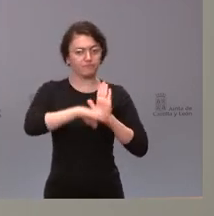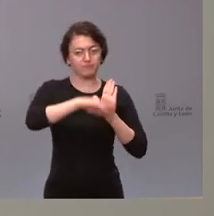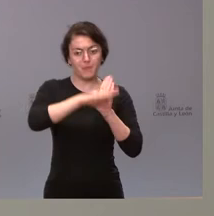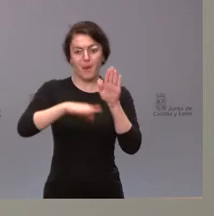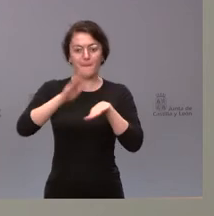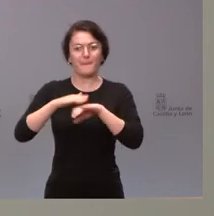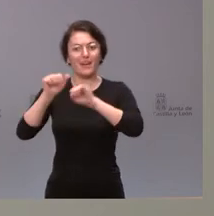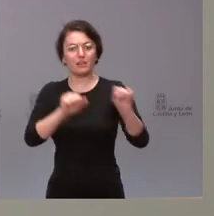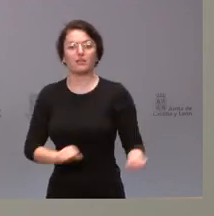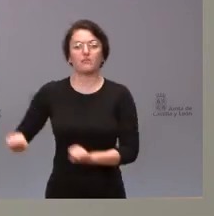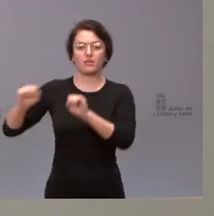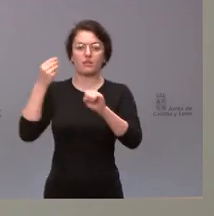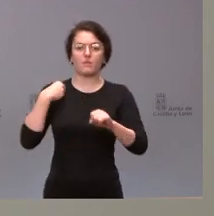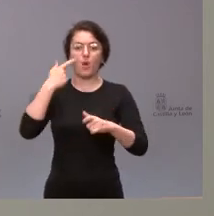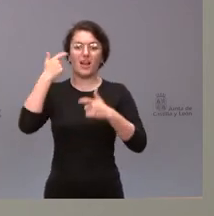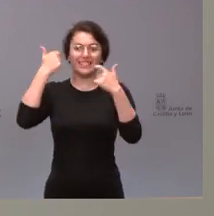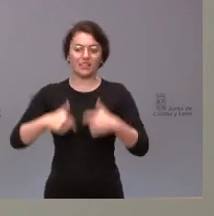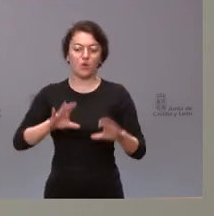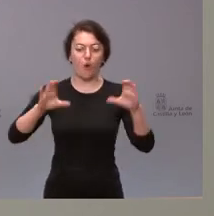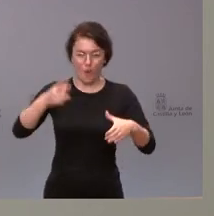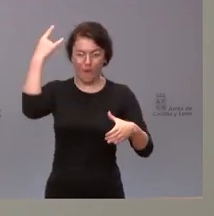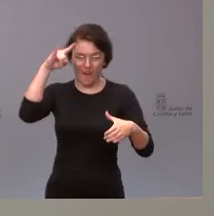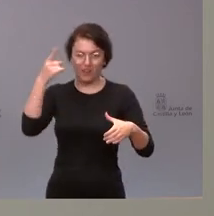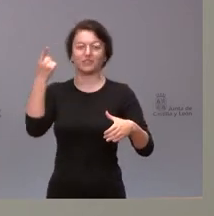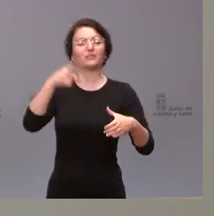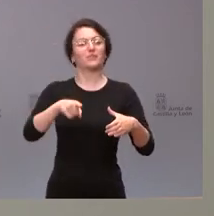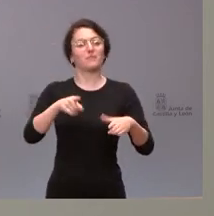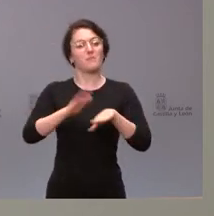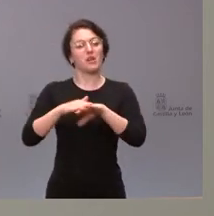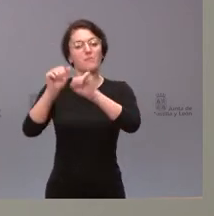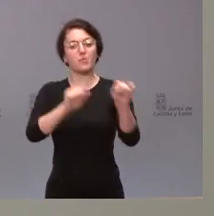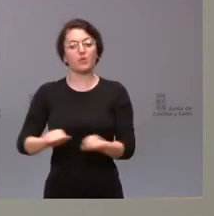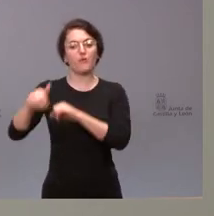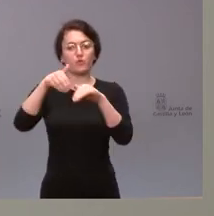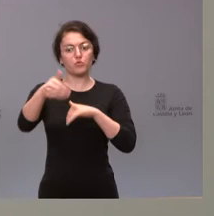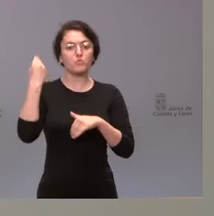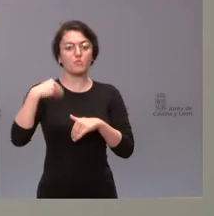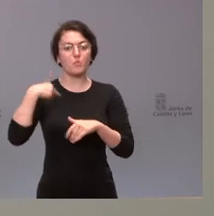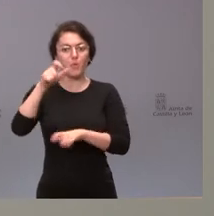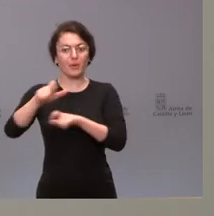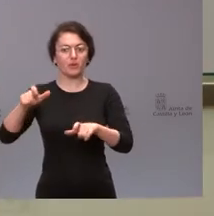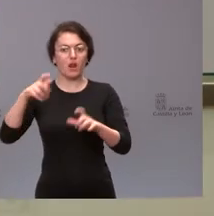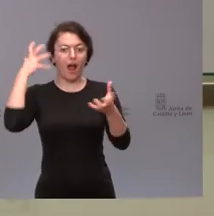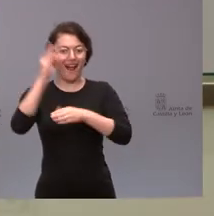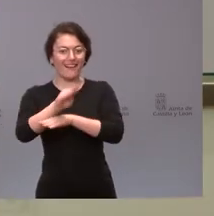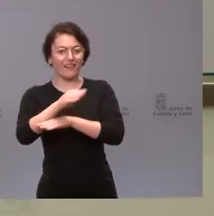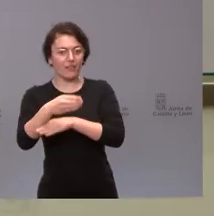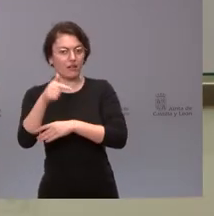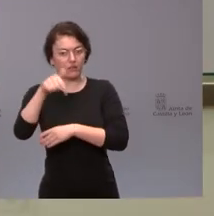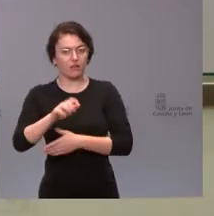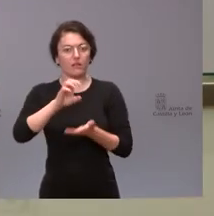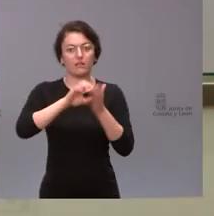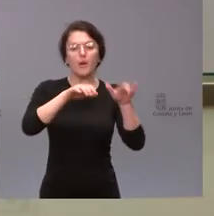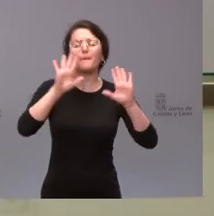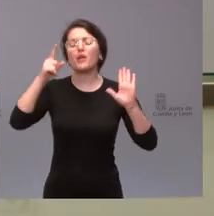de la salud de la cabaña ganadera y también de la protección y el futuro de los ganaderos de nuestra comunidad autónoma. Sí, pero ¿cuál es el concepto legal